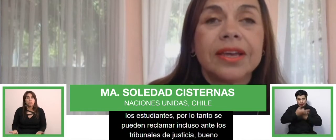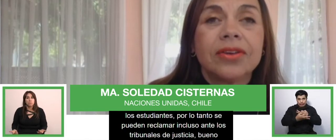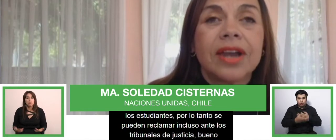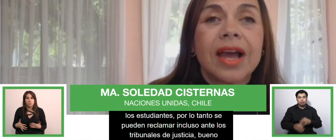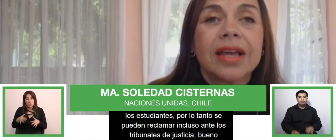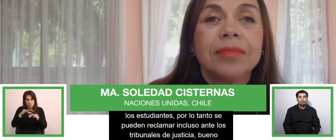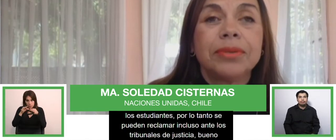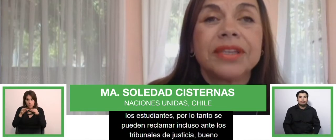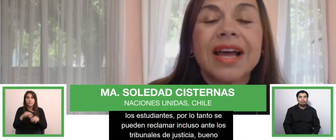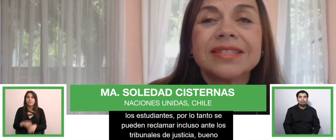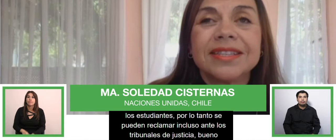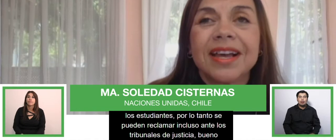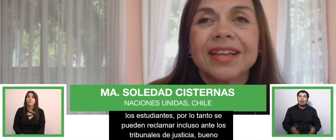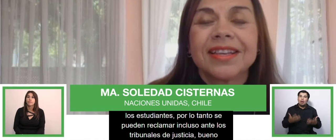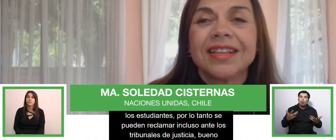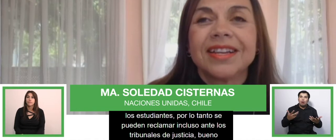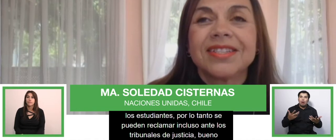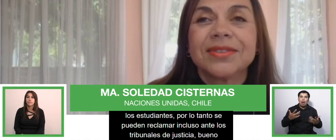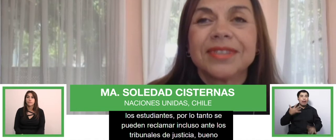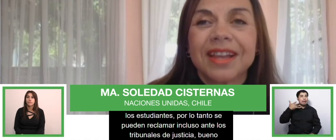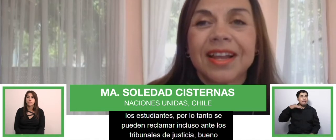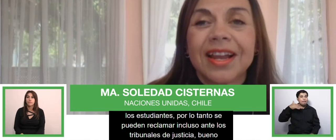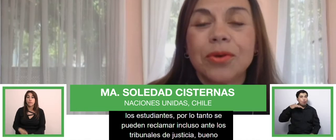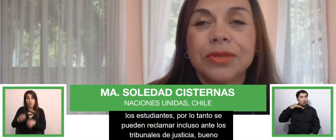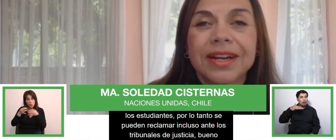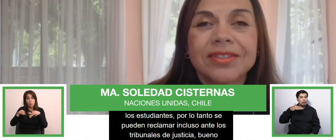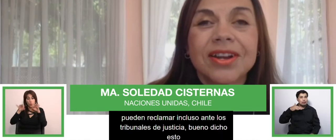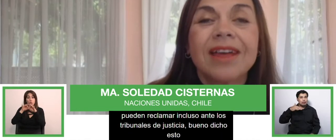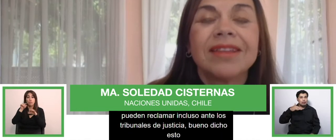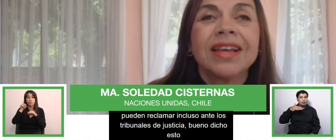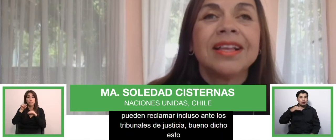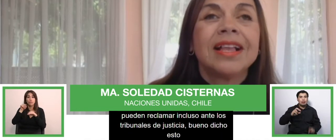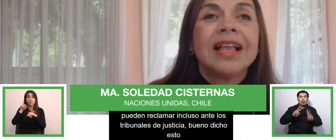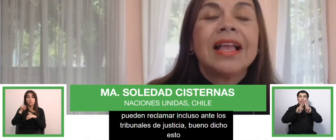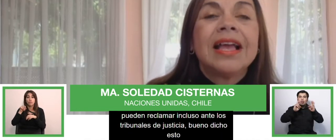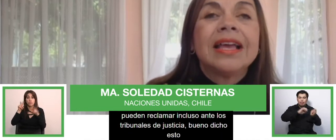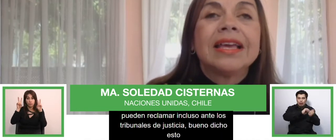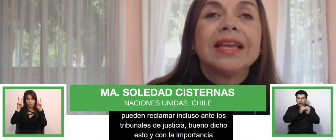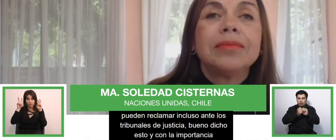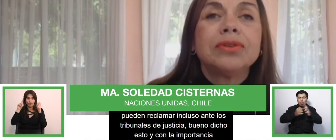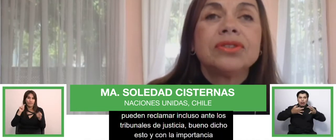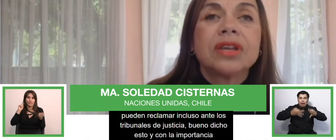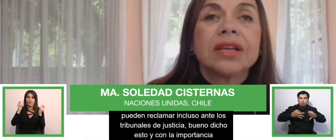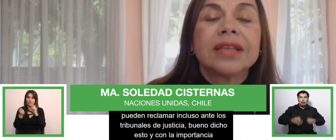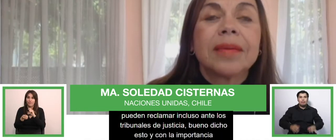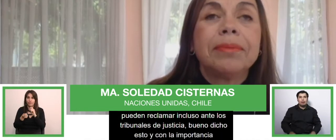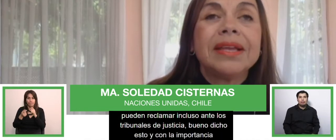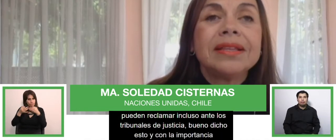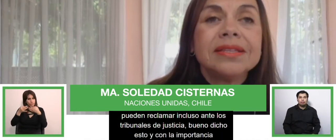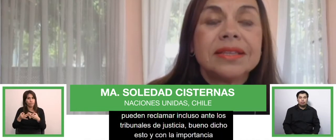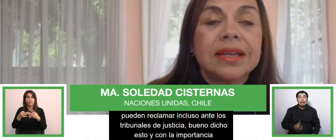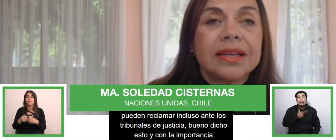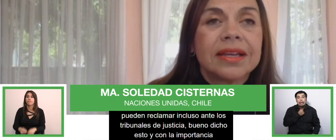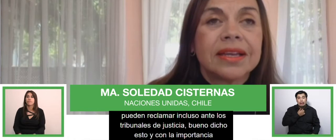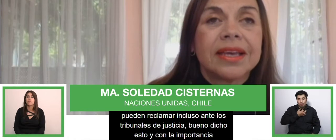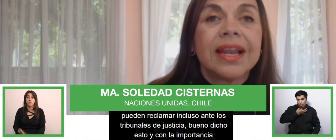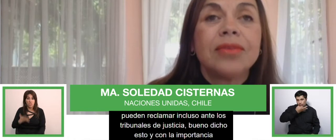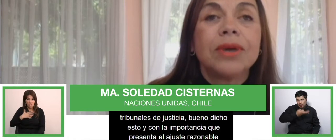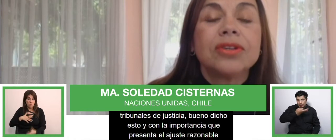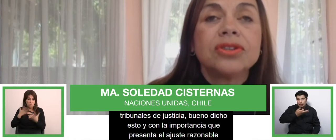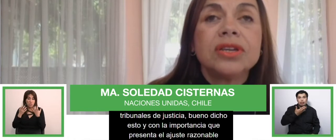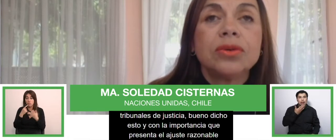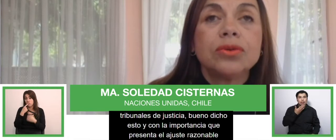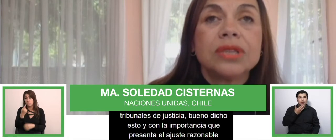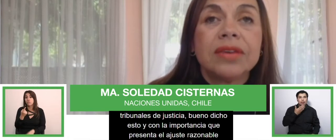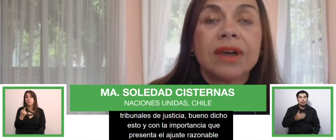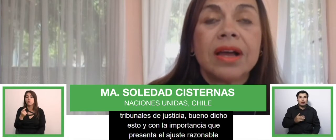y con la importancia que transunta el ajuste razonable, queremos también decir que la